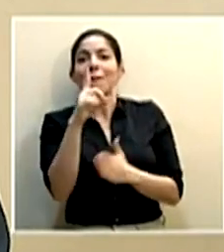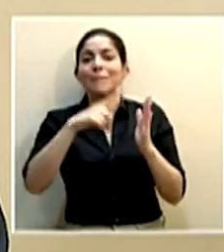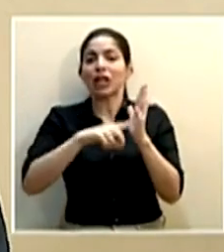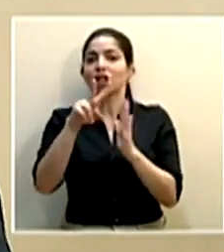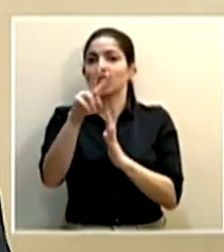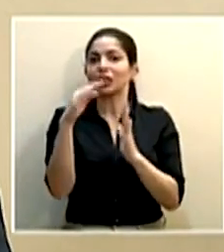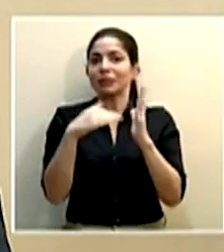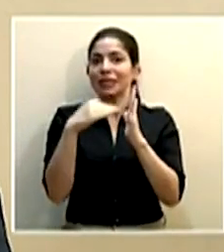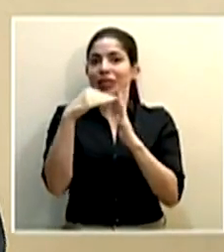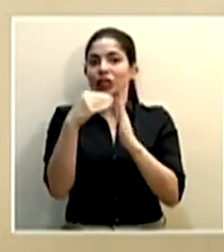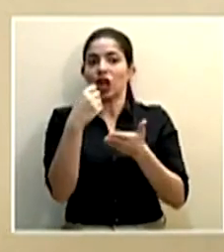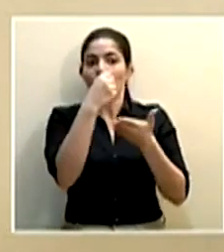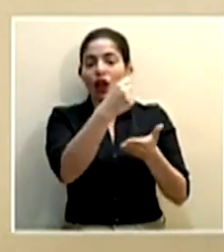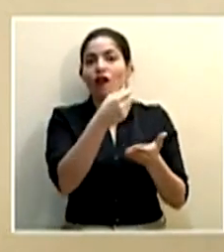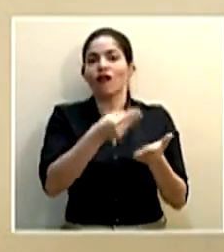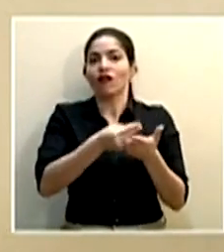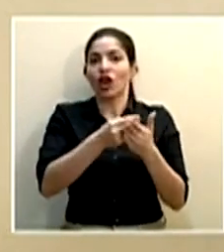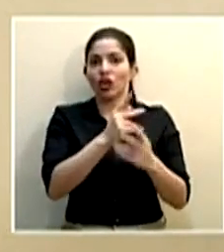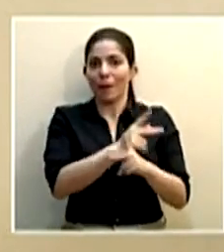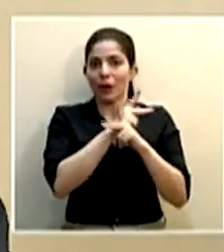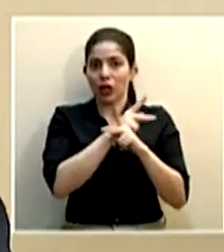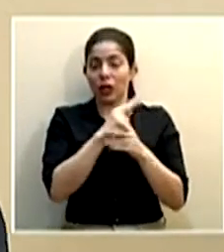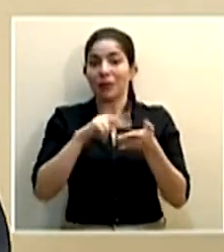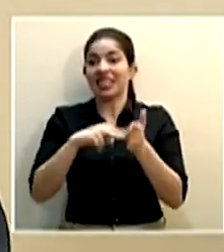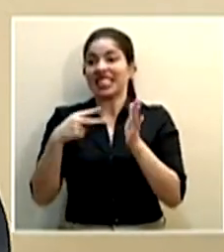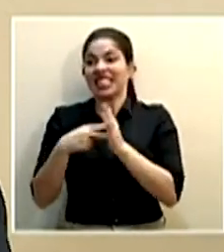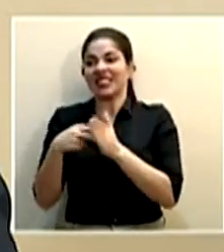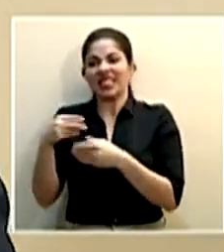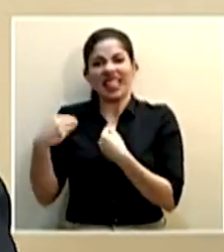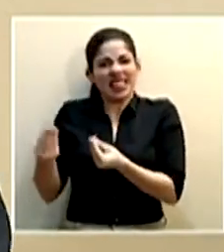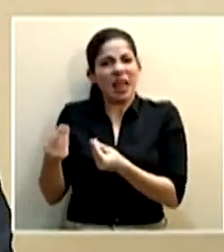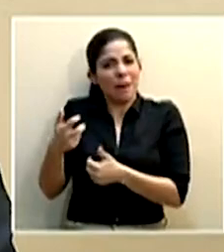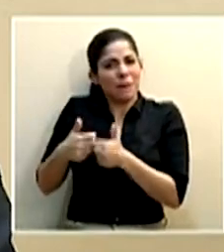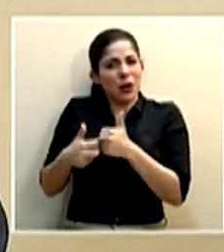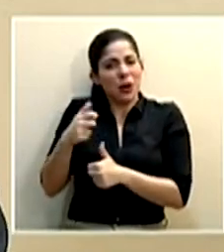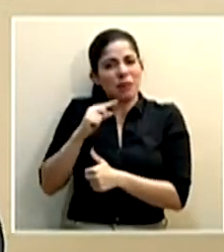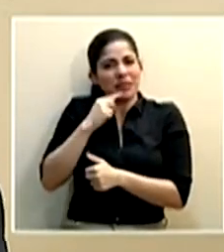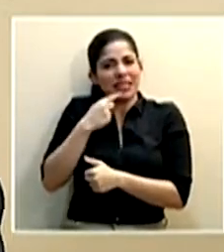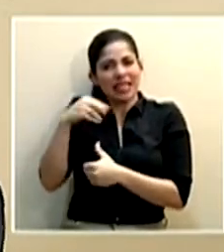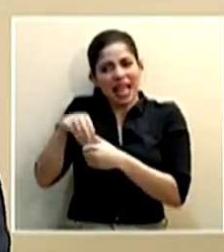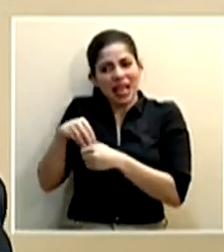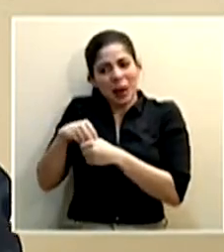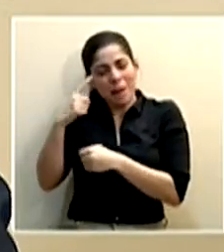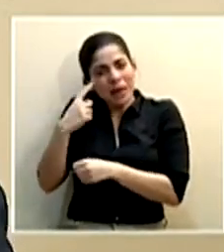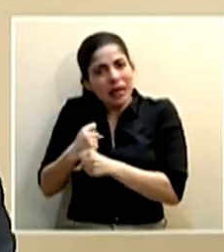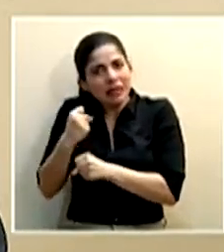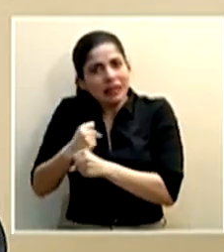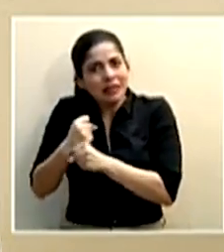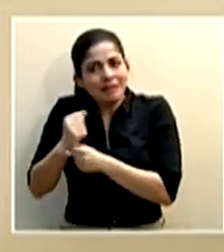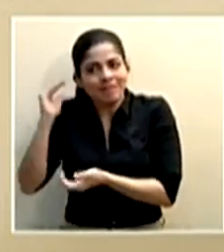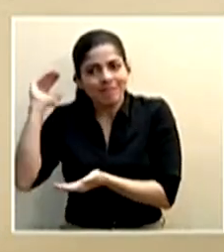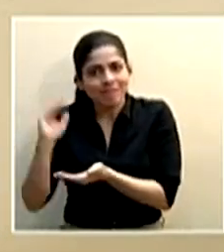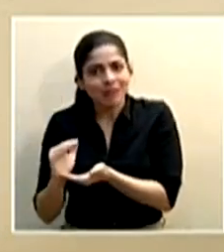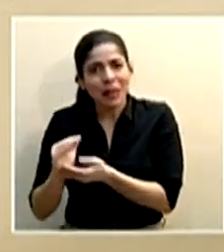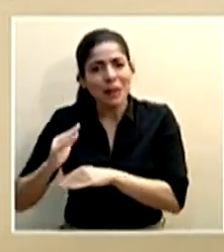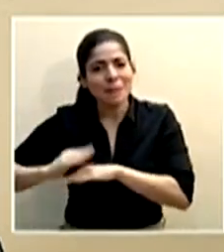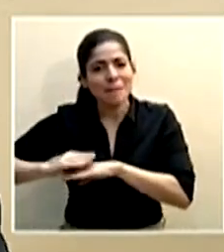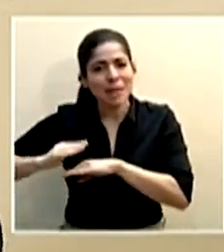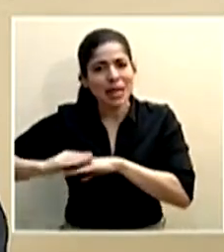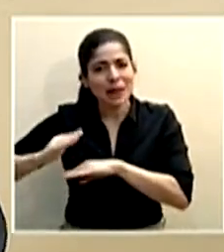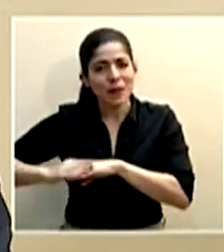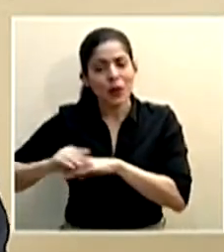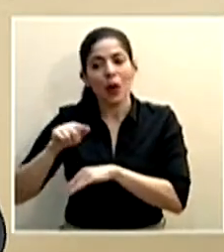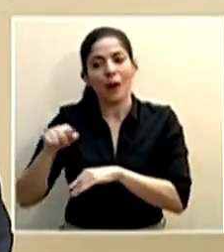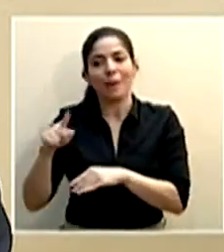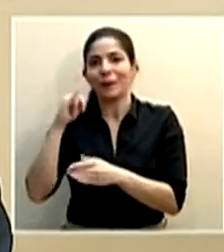millones al Fondo Proteger pero eso significa que hemos creado un problema muy serio en donde pues la operación se ha disminuido a lo mínimo y de